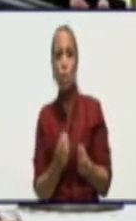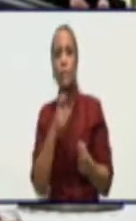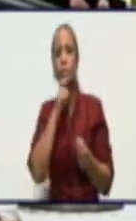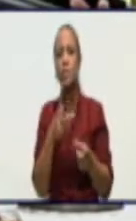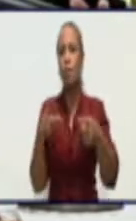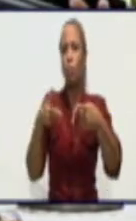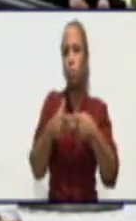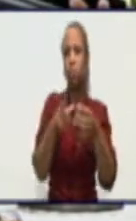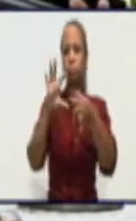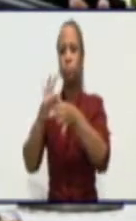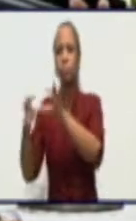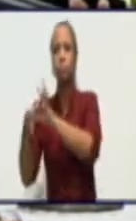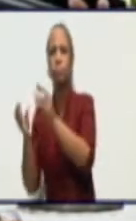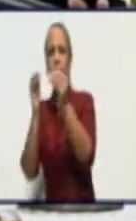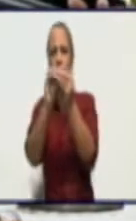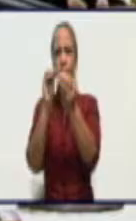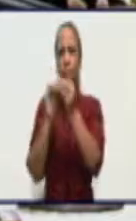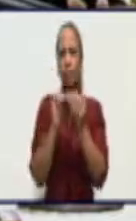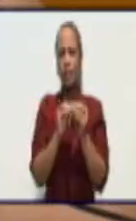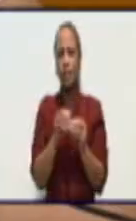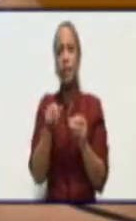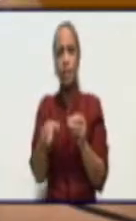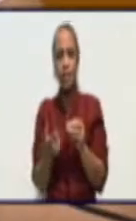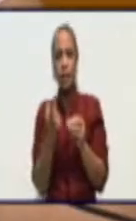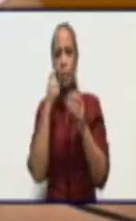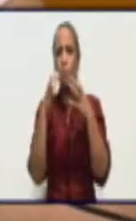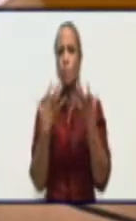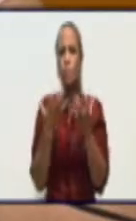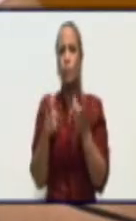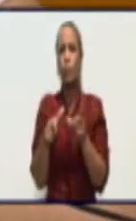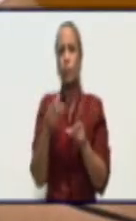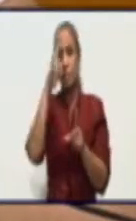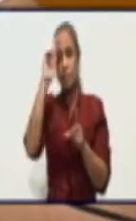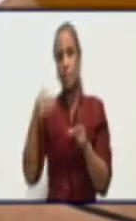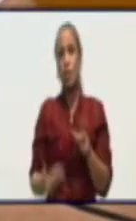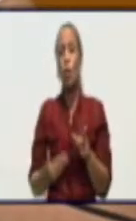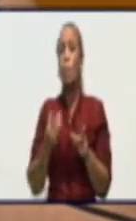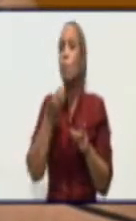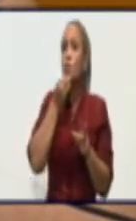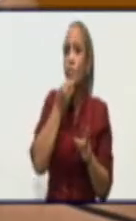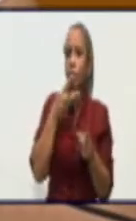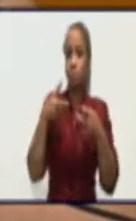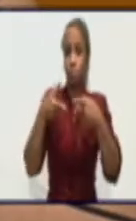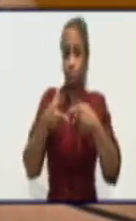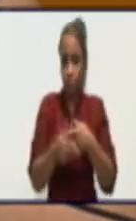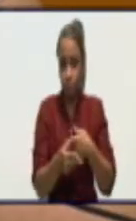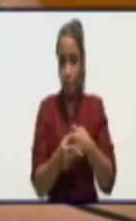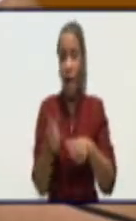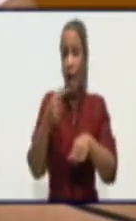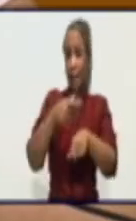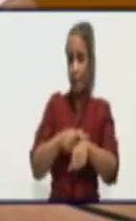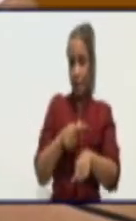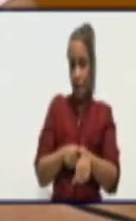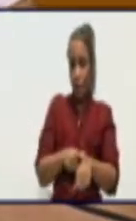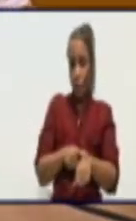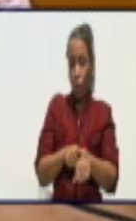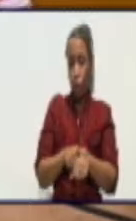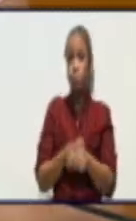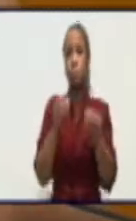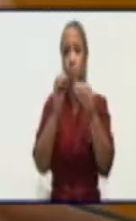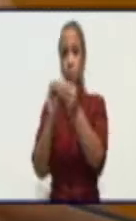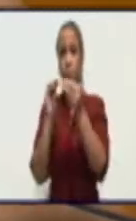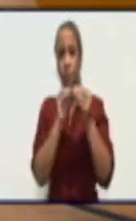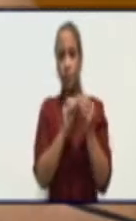transmisión que al final es el objetivo fundamental de los equipos básicos de salud, poder cortar a tiempo y oportunamente la cadena de transmisión.